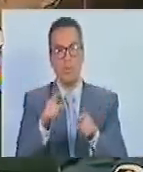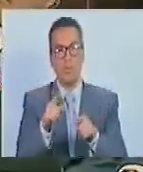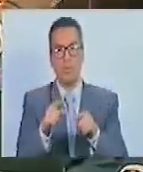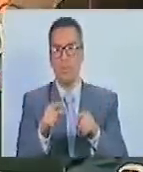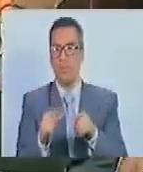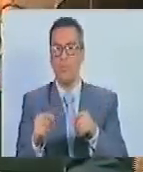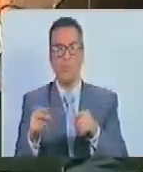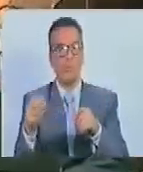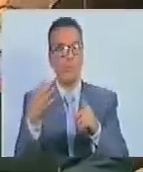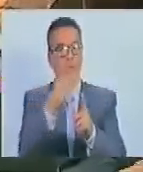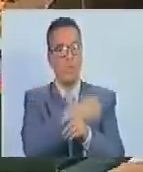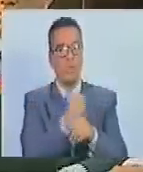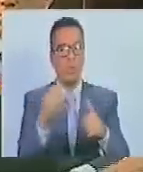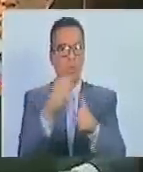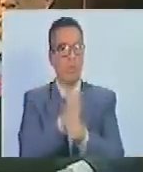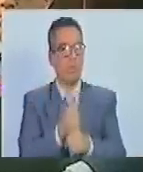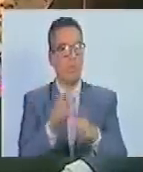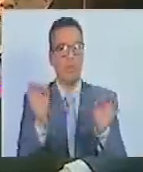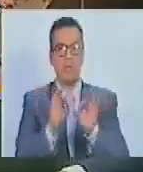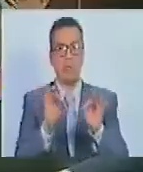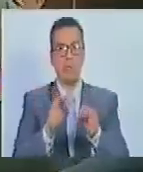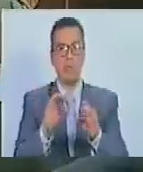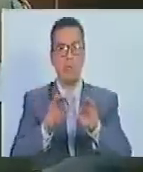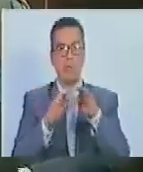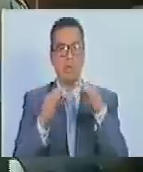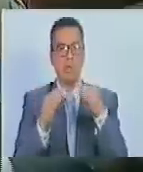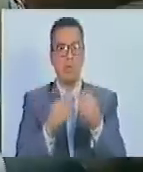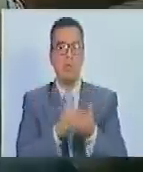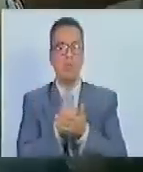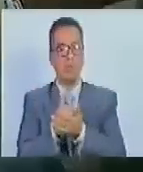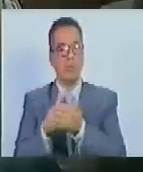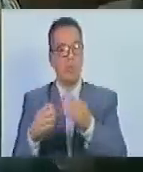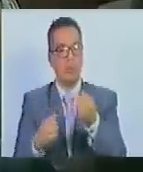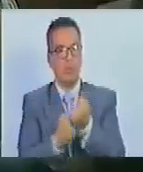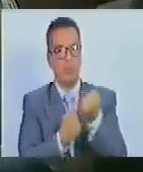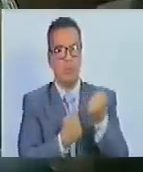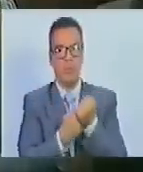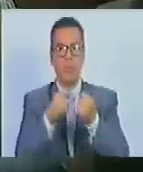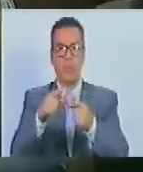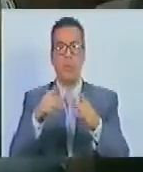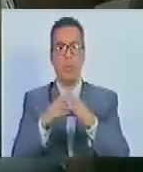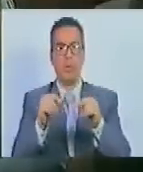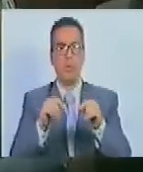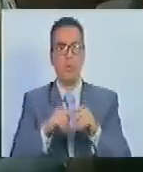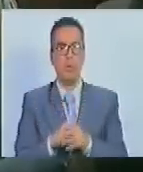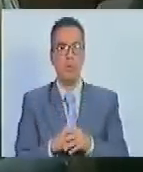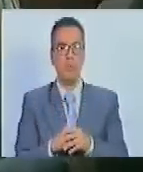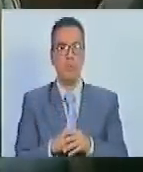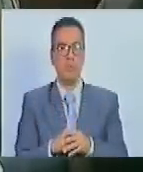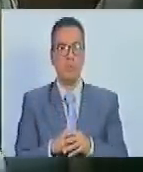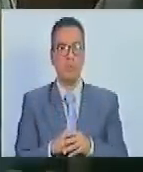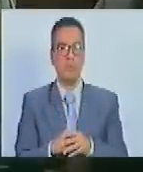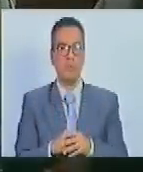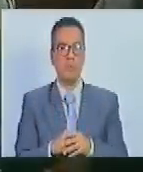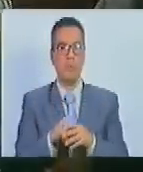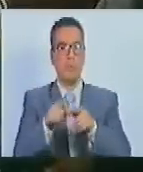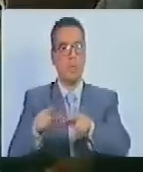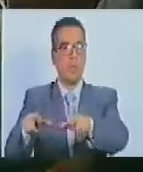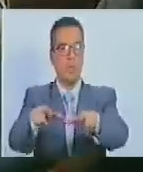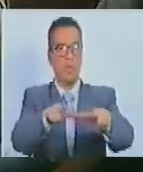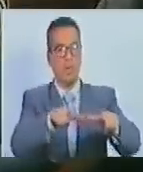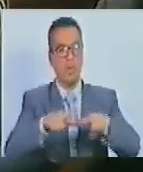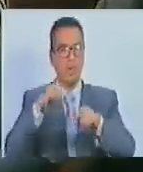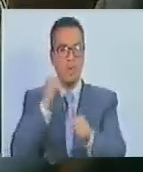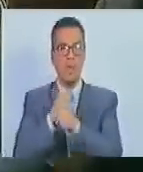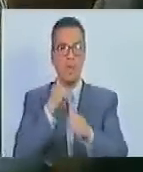encontrado. Y, bueno, nos solidarizamos desde acá de la Asamblea, sobre todo con esta área de